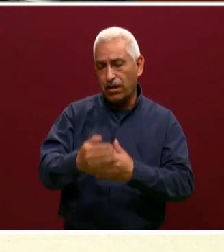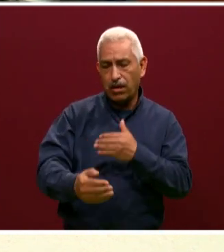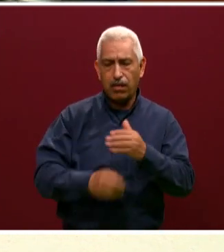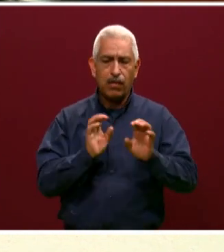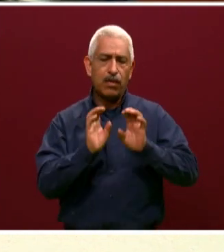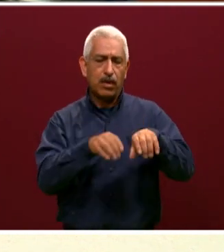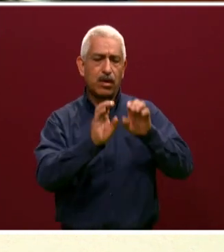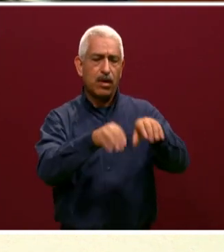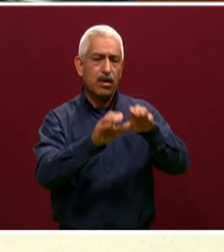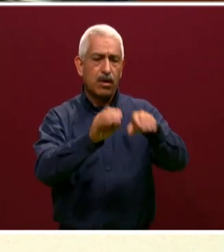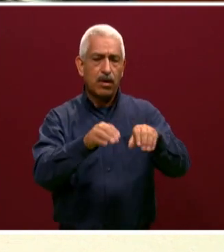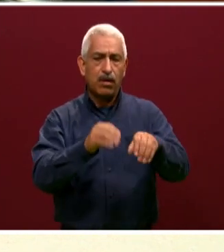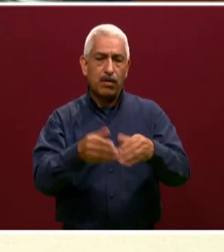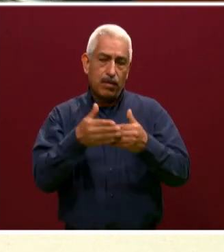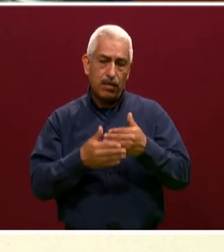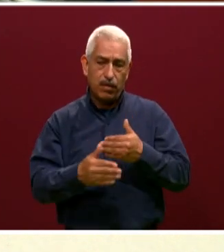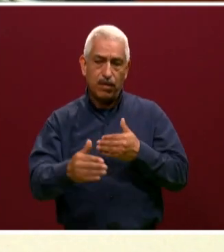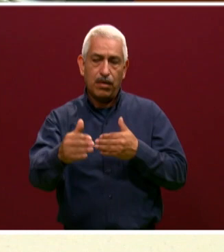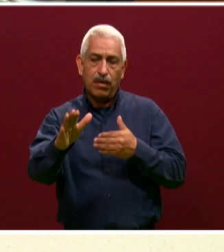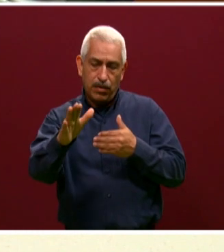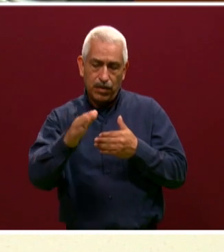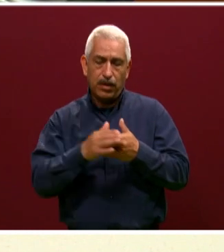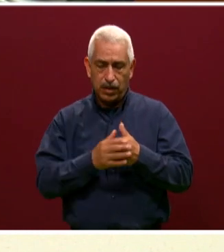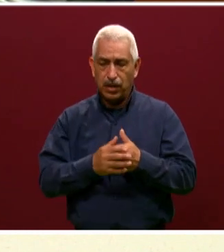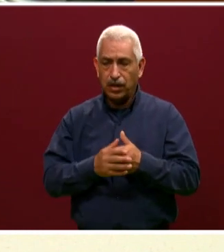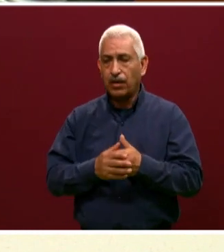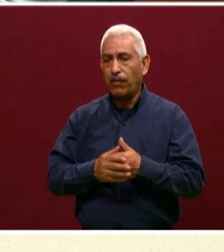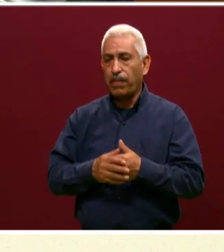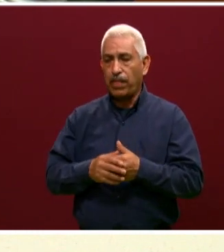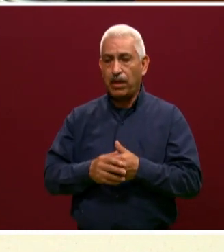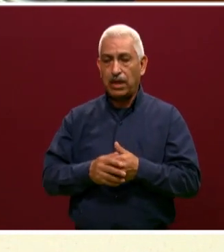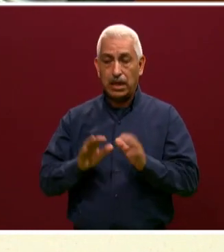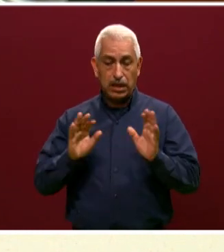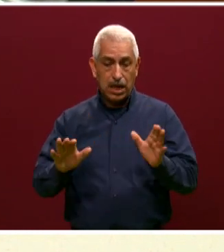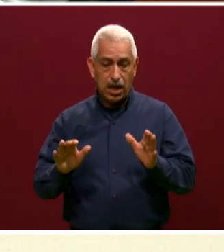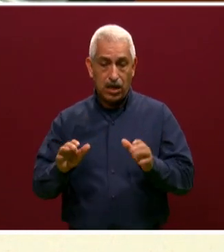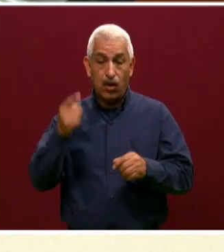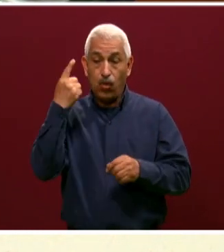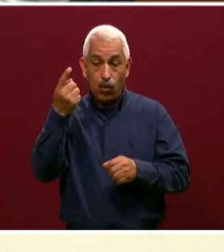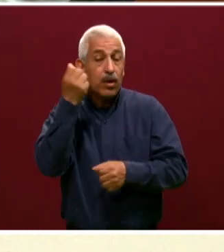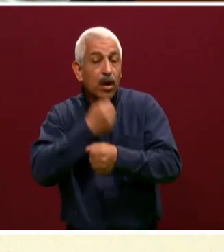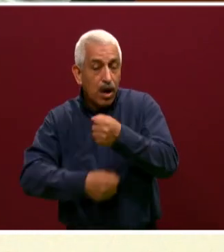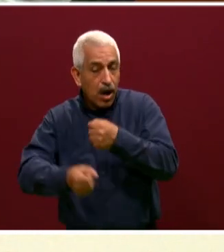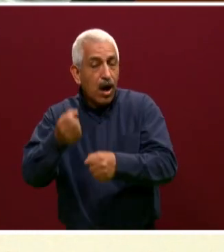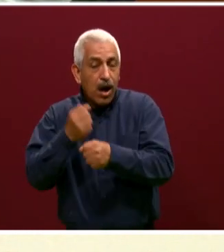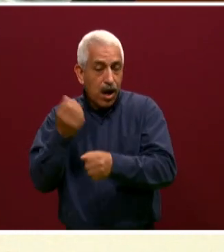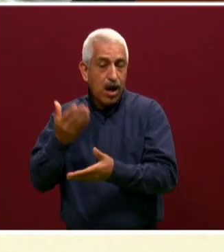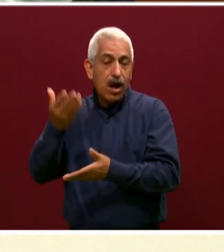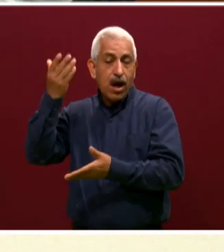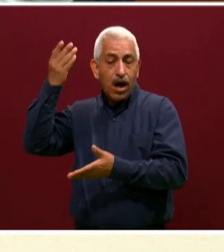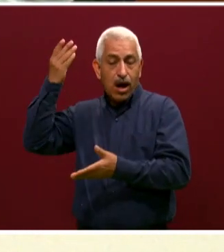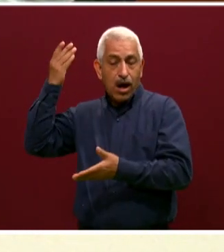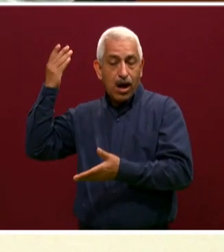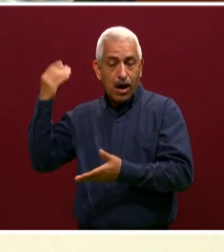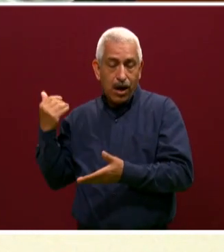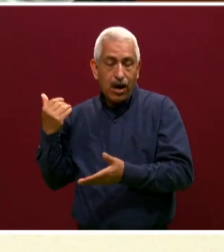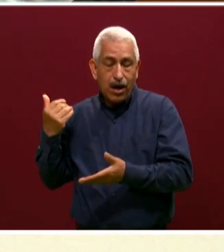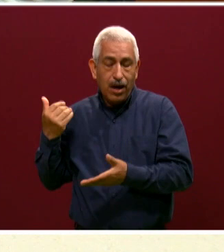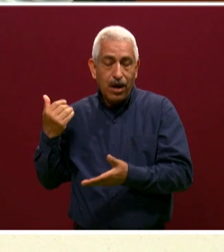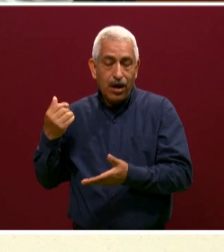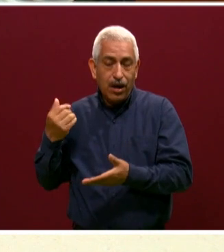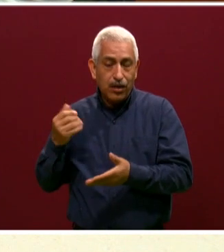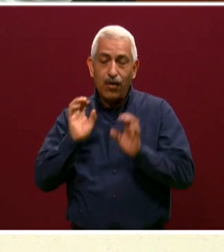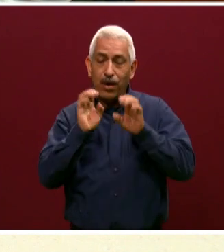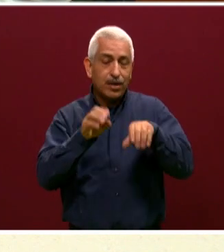momento del 16 y sobre todo que hace un año comentábamos. Sí, estábamos diciendo. Estábamos diciendo que hace un año las inscripciones